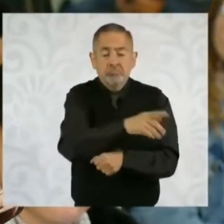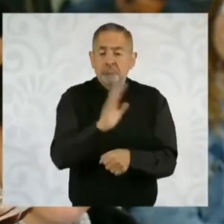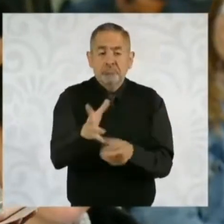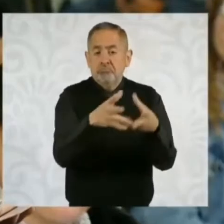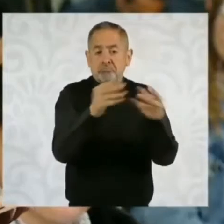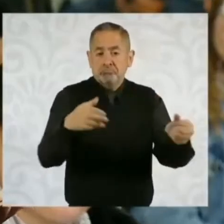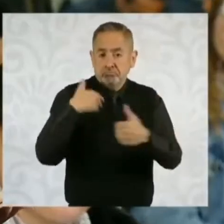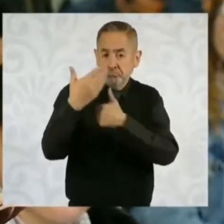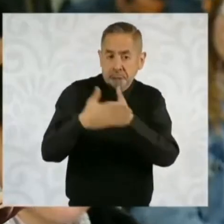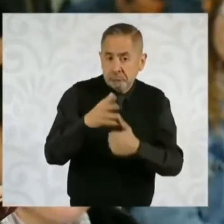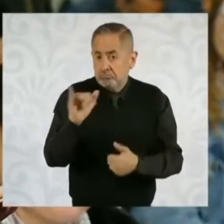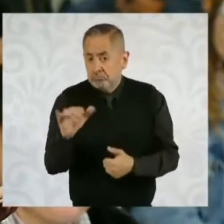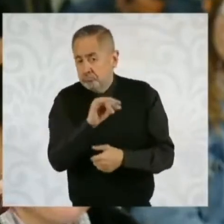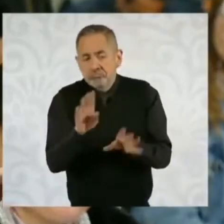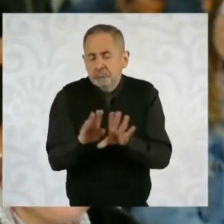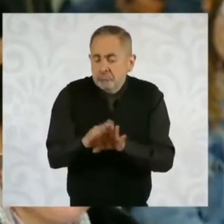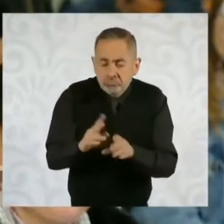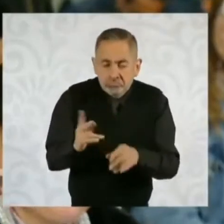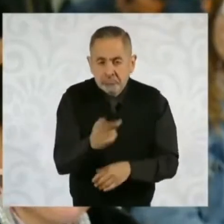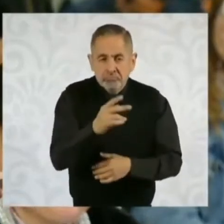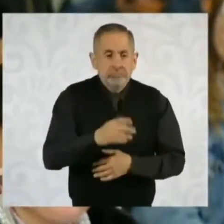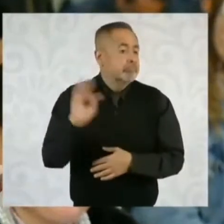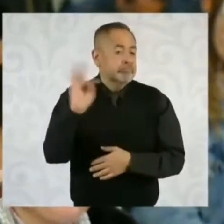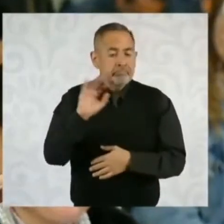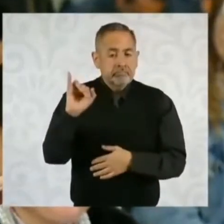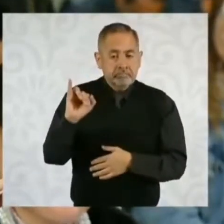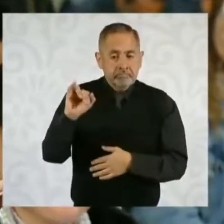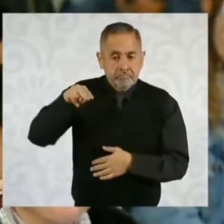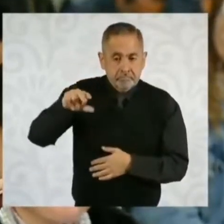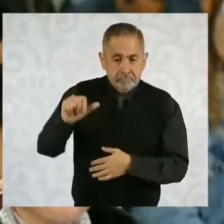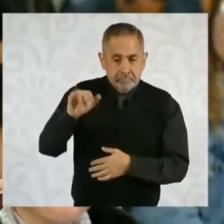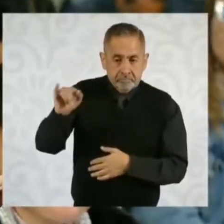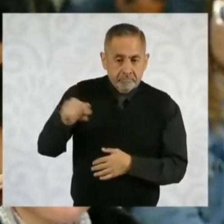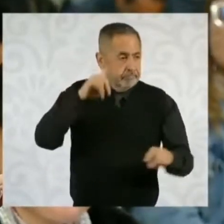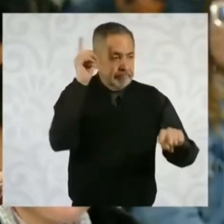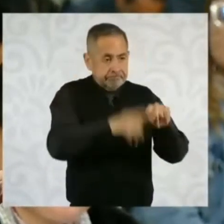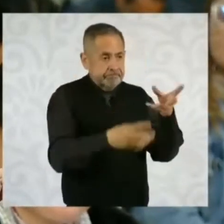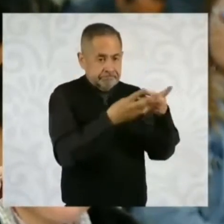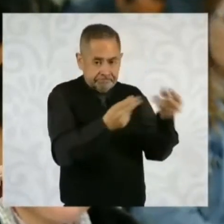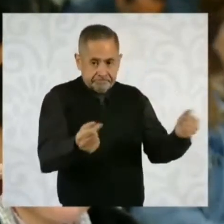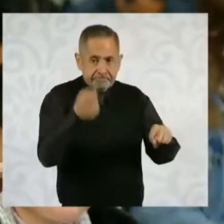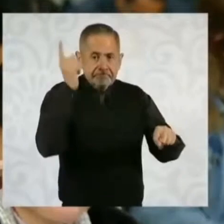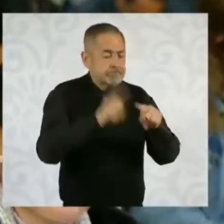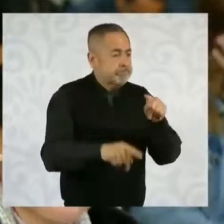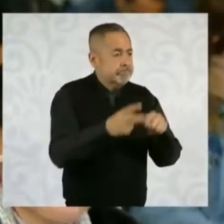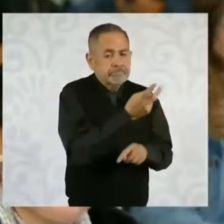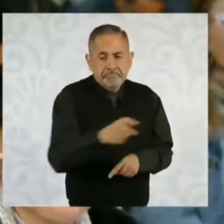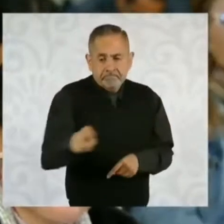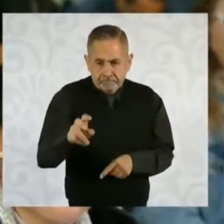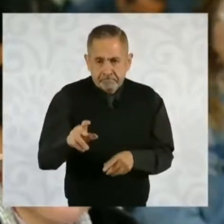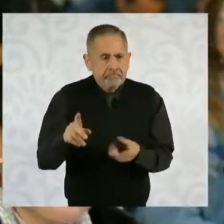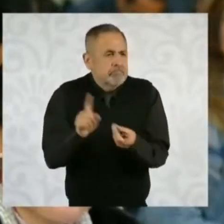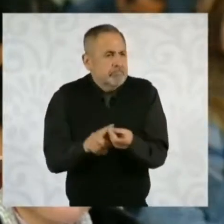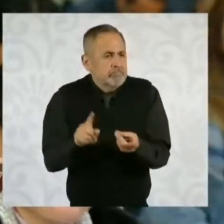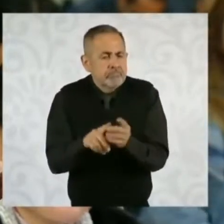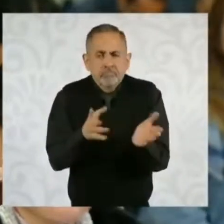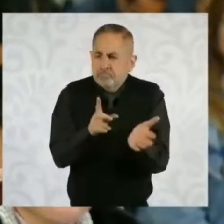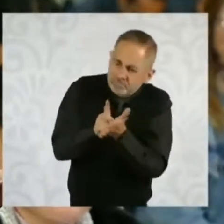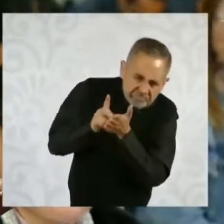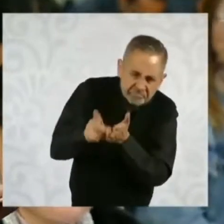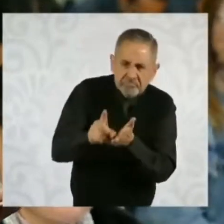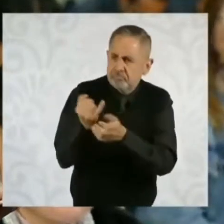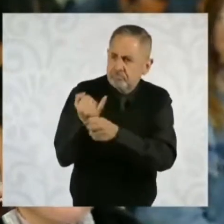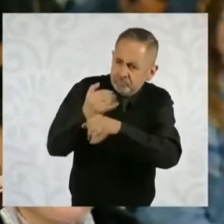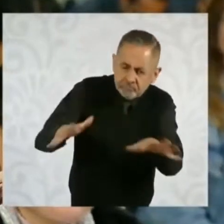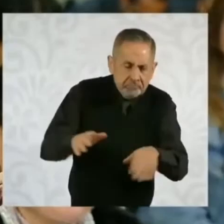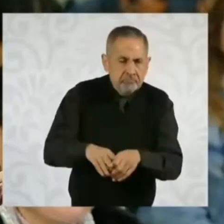y también preguntarle si se desaparece el INAI, preguntar cómo se va a garantizar este derecho a la información y a la protección de